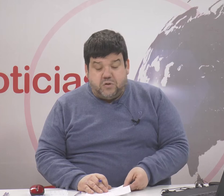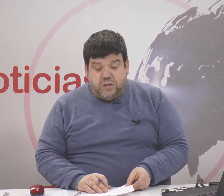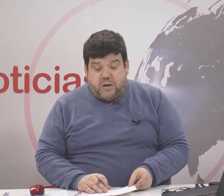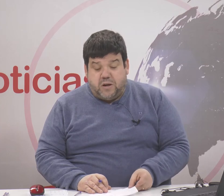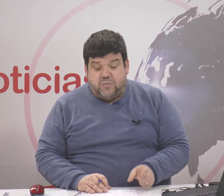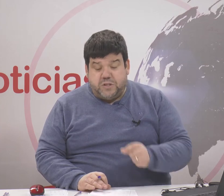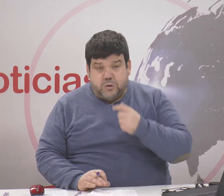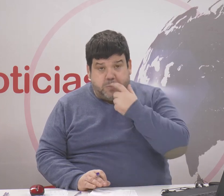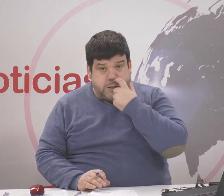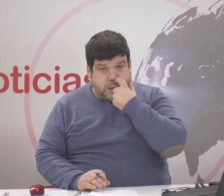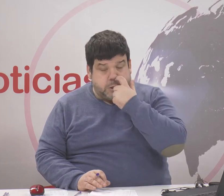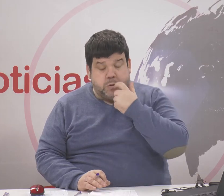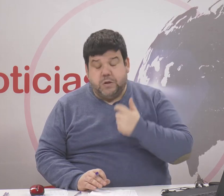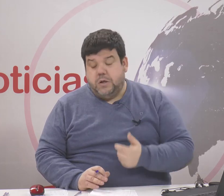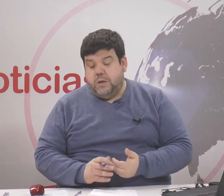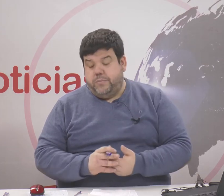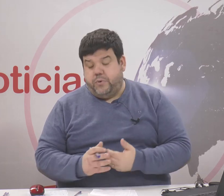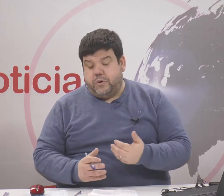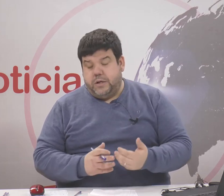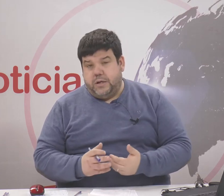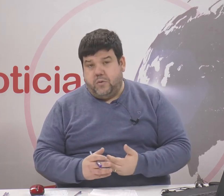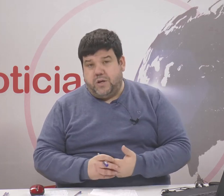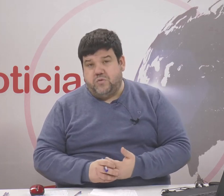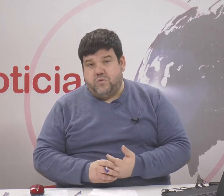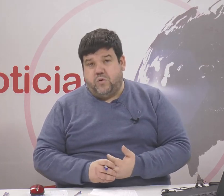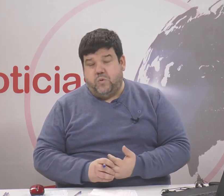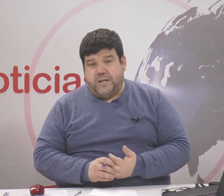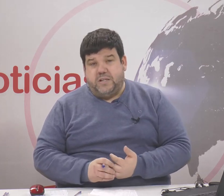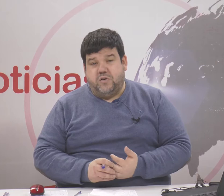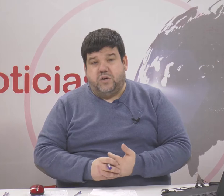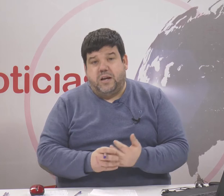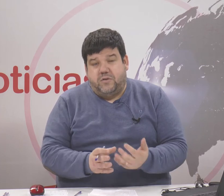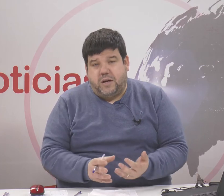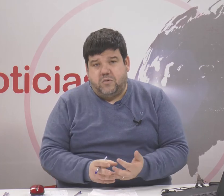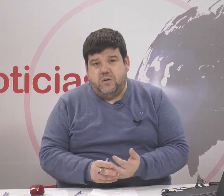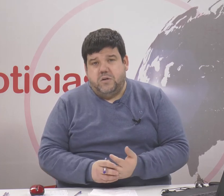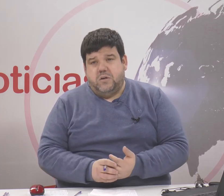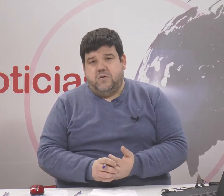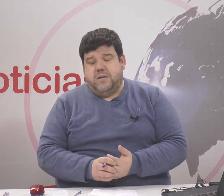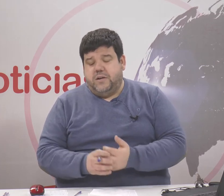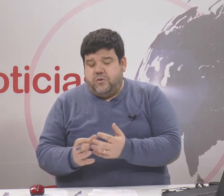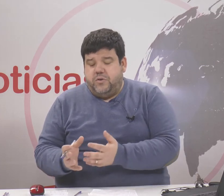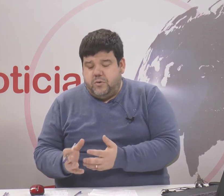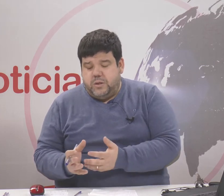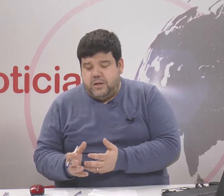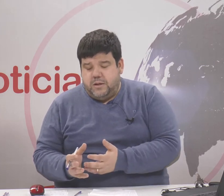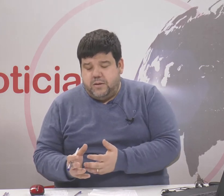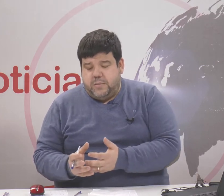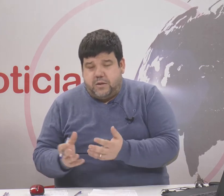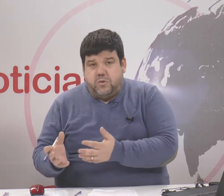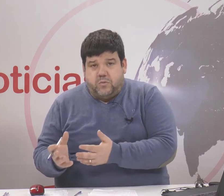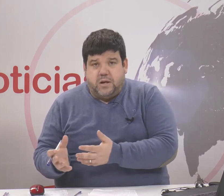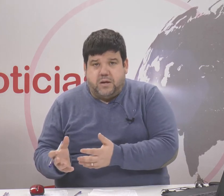van a solicitar una comisión de investigación por un asunto urbanístico relacionado con el negocio del